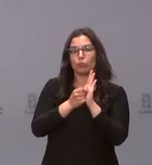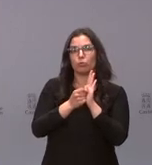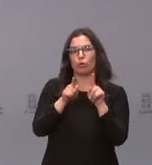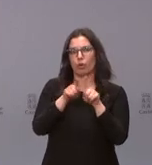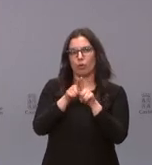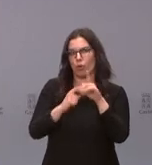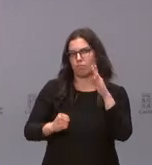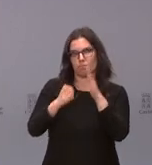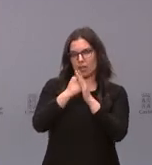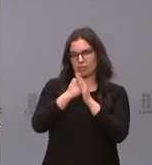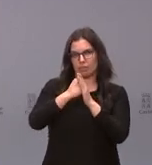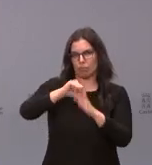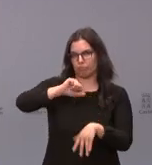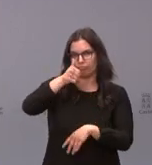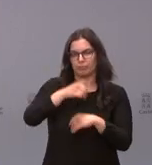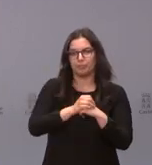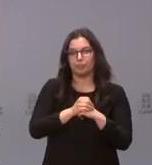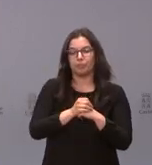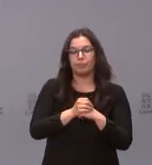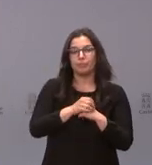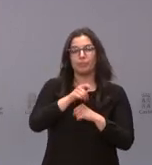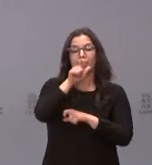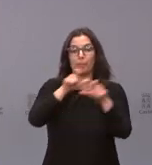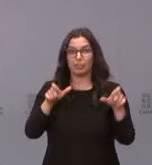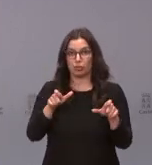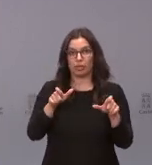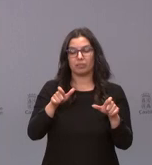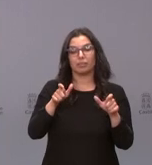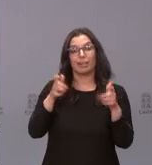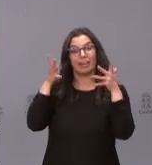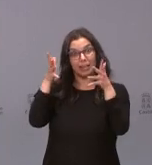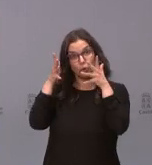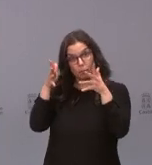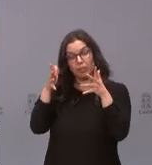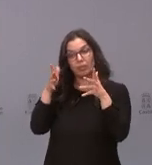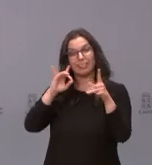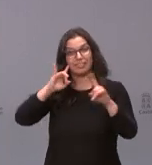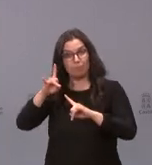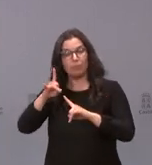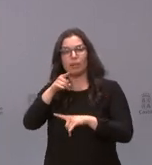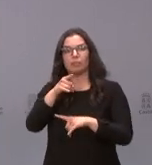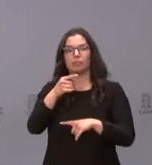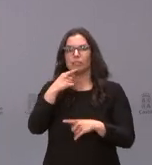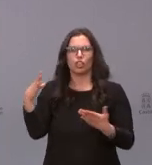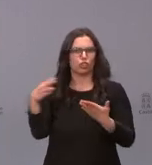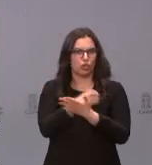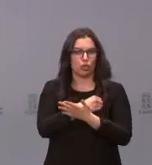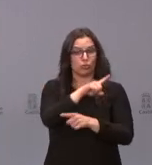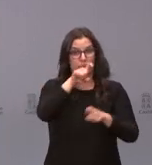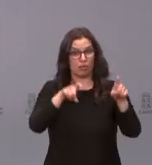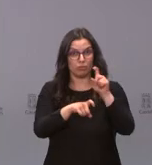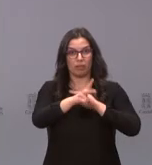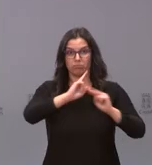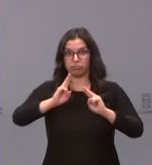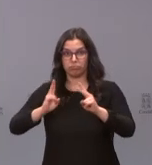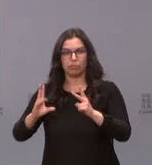y el número de personas que recomiendan el servicio 012 son la totalidad de los encuestados, el 100%.